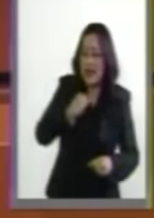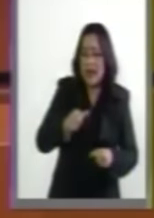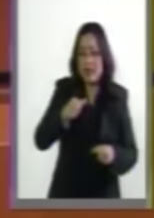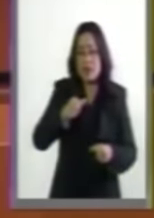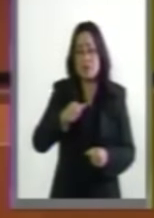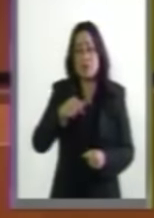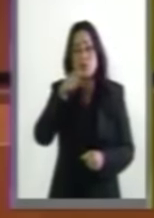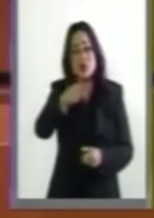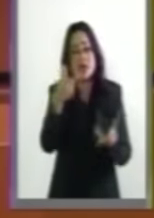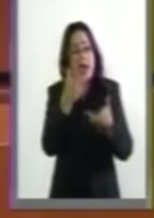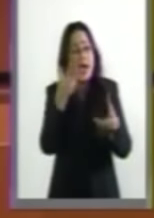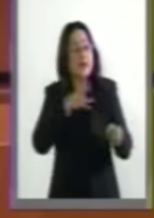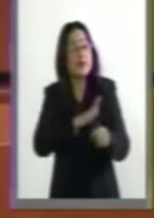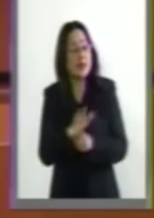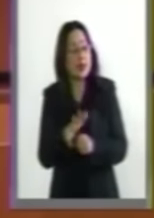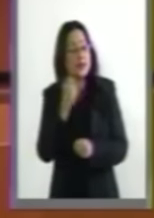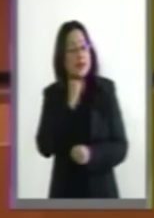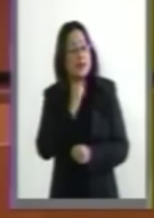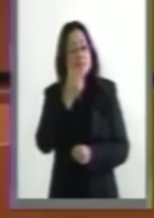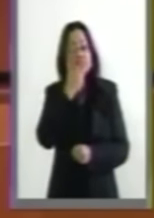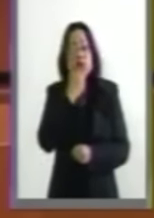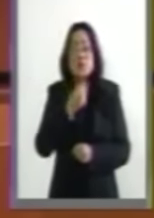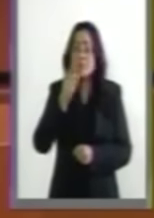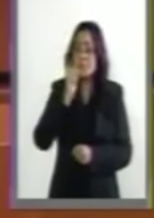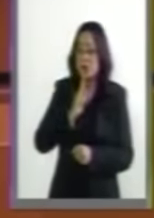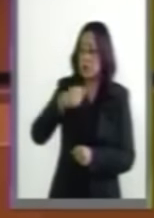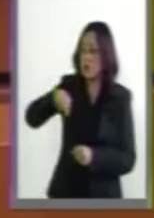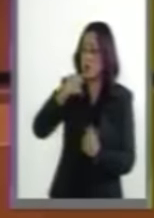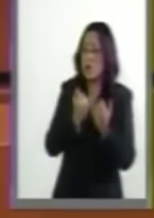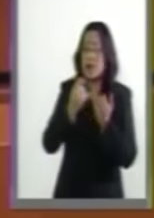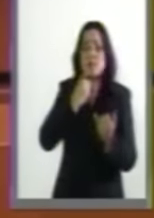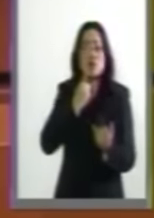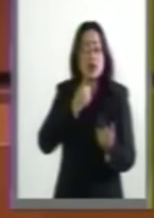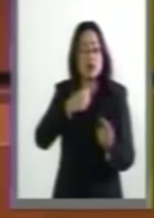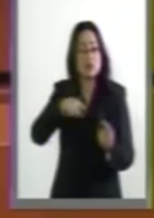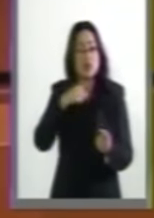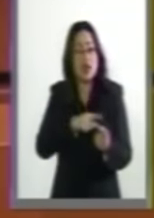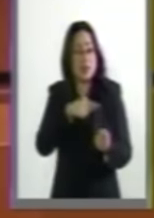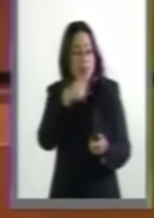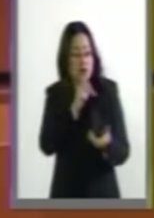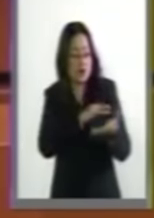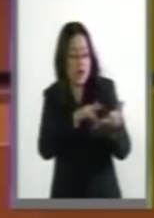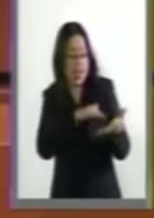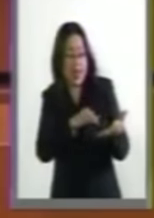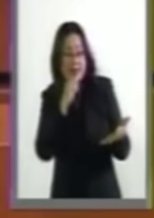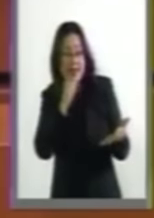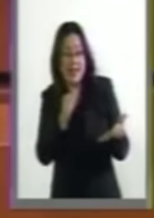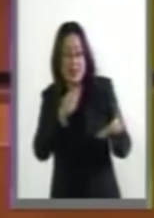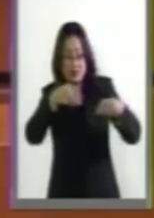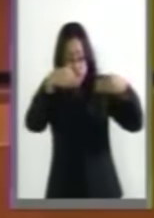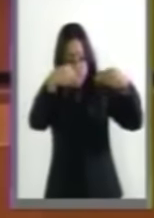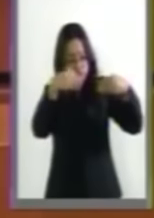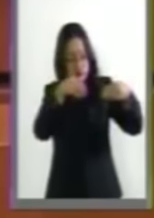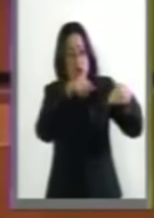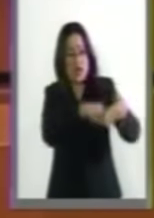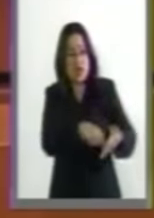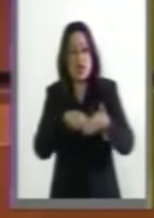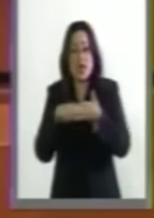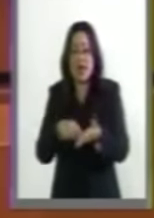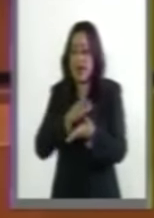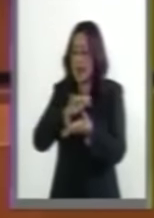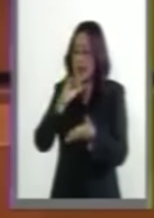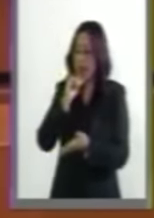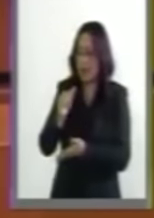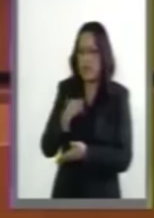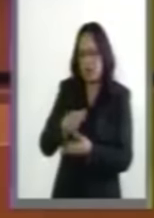lo que están ustedes haciendo, senadores y diputados que van a votar por esto, sin haber leído, y lo puedo apostar,